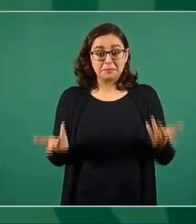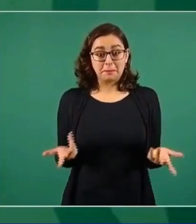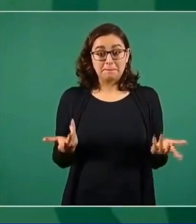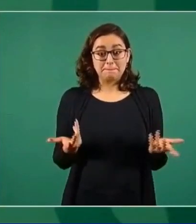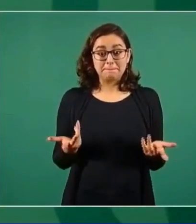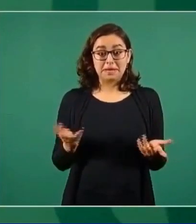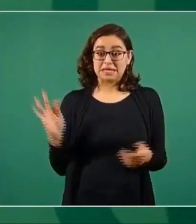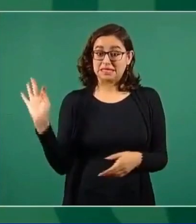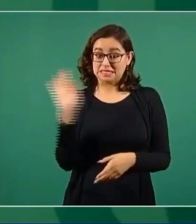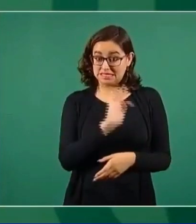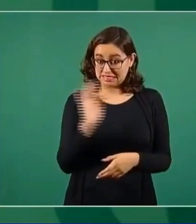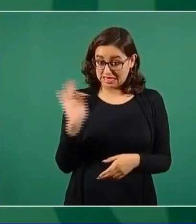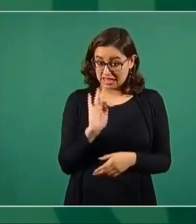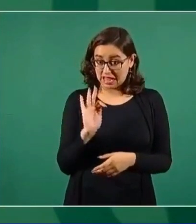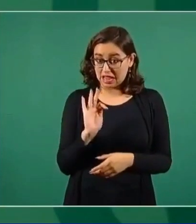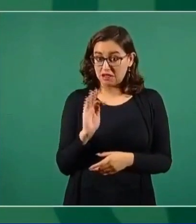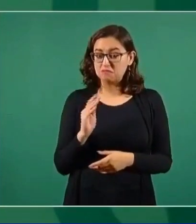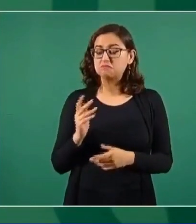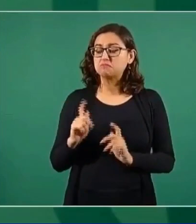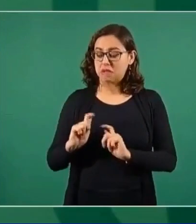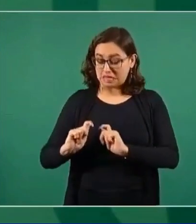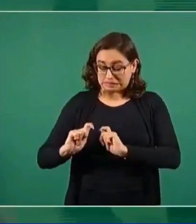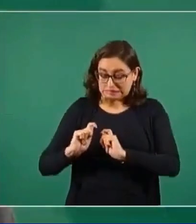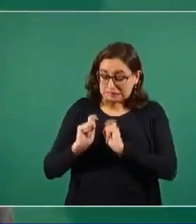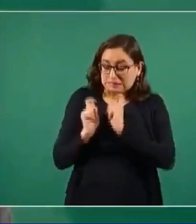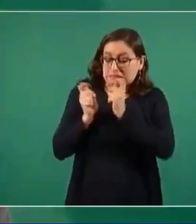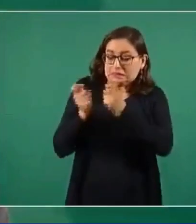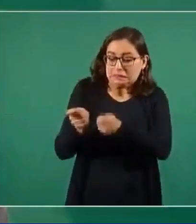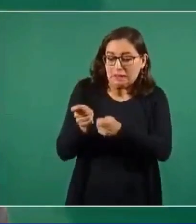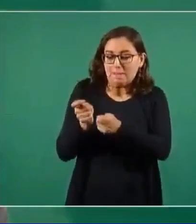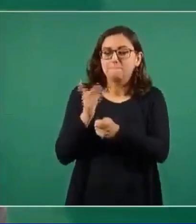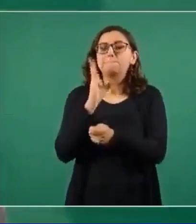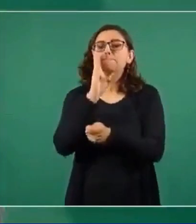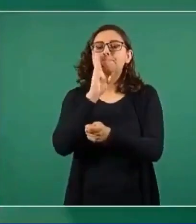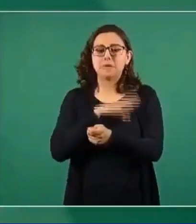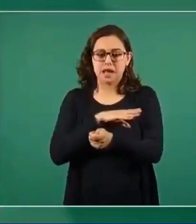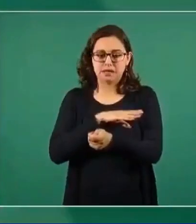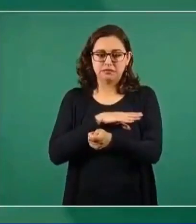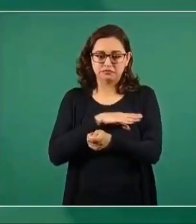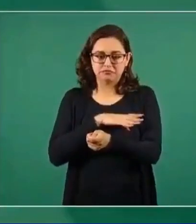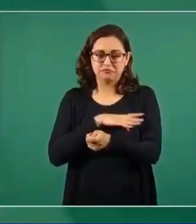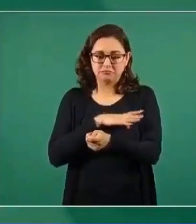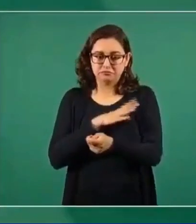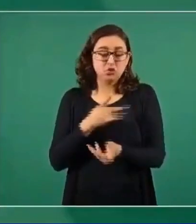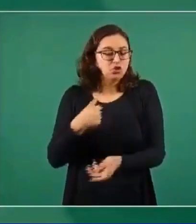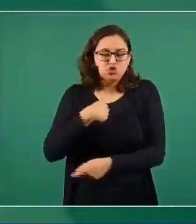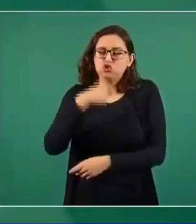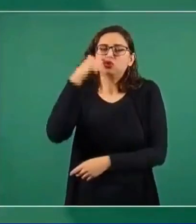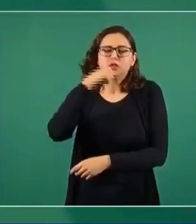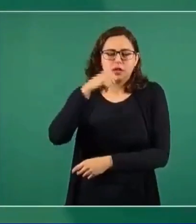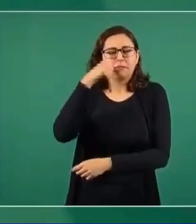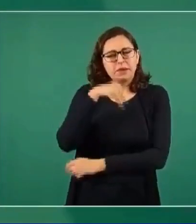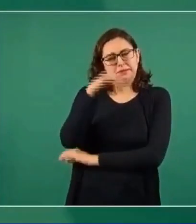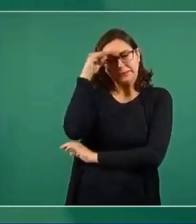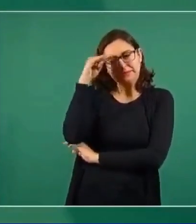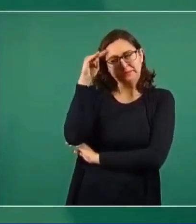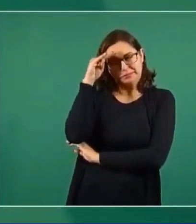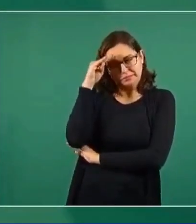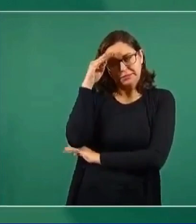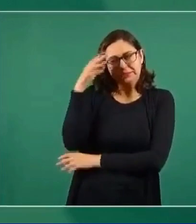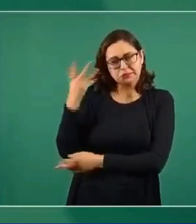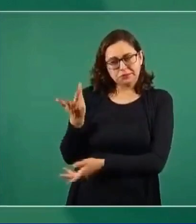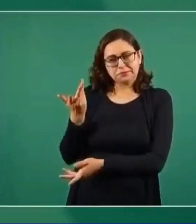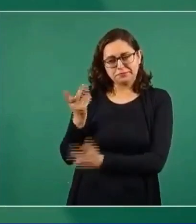procedimiento. Puede estar mal el procedimiento. Yo siempre lo he cuestionado. Siempre. Porque